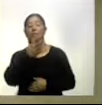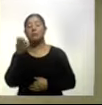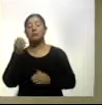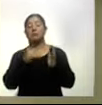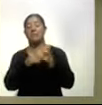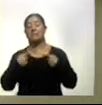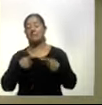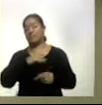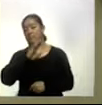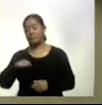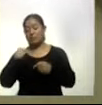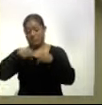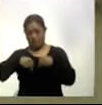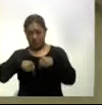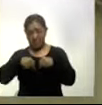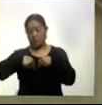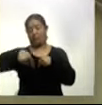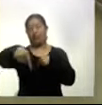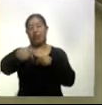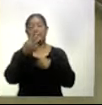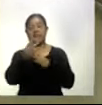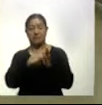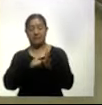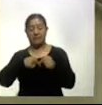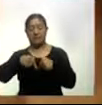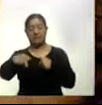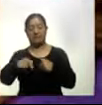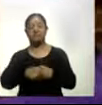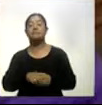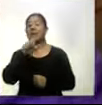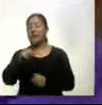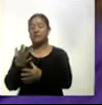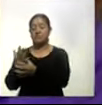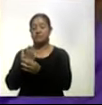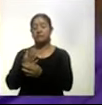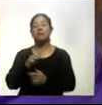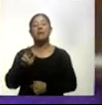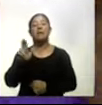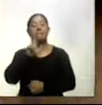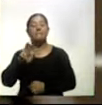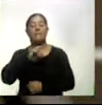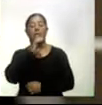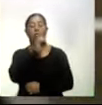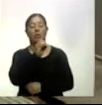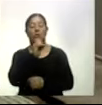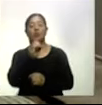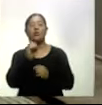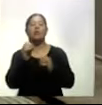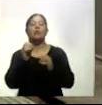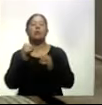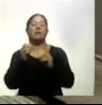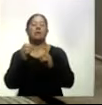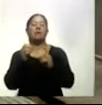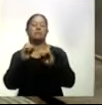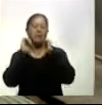muertos por COVID-19 en tres meses así lo advirtió el martes la organización panamericana de la salud que pidió a los